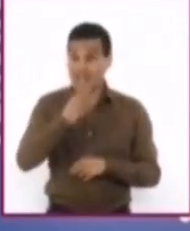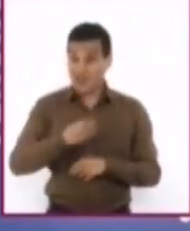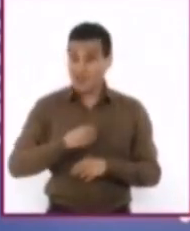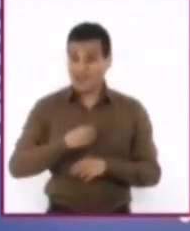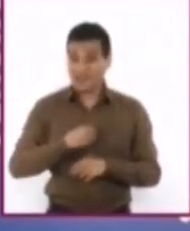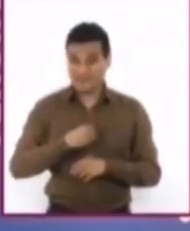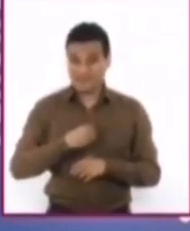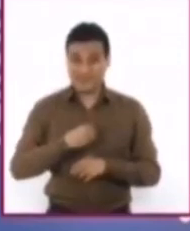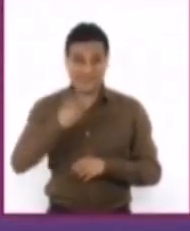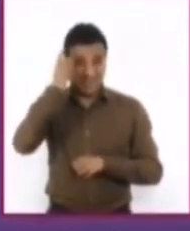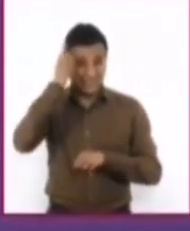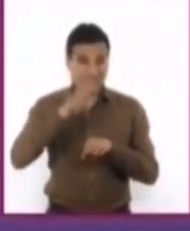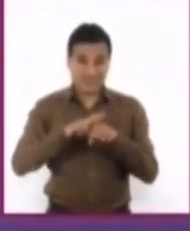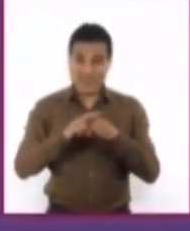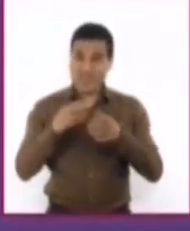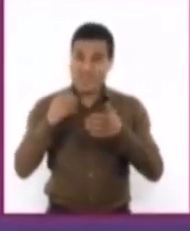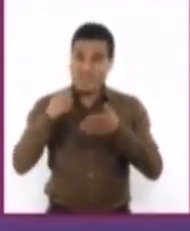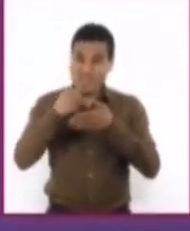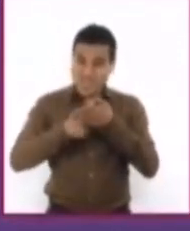por parte de los directivos.